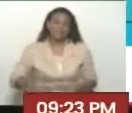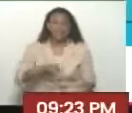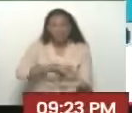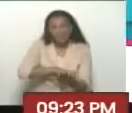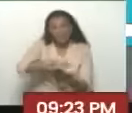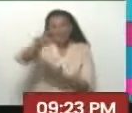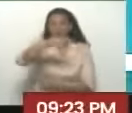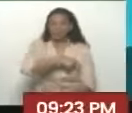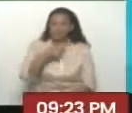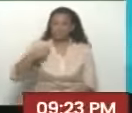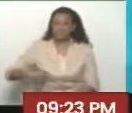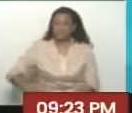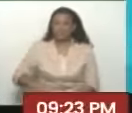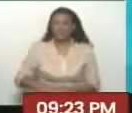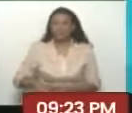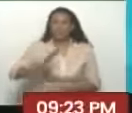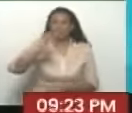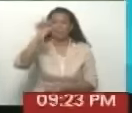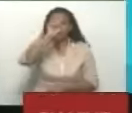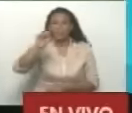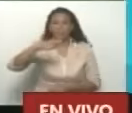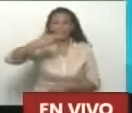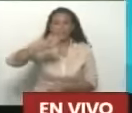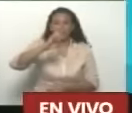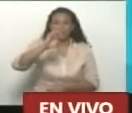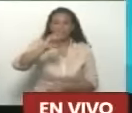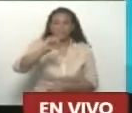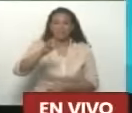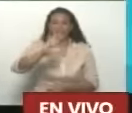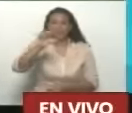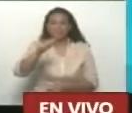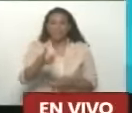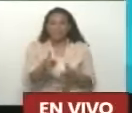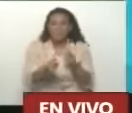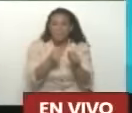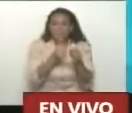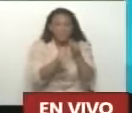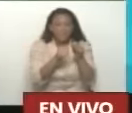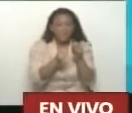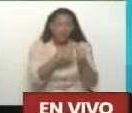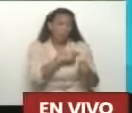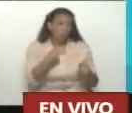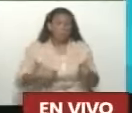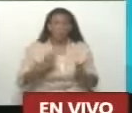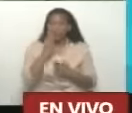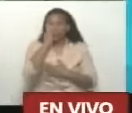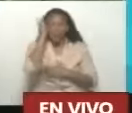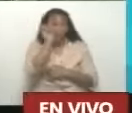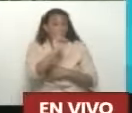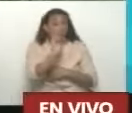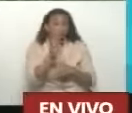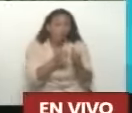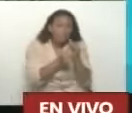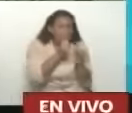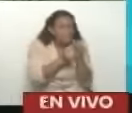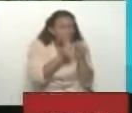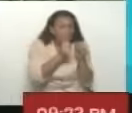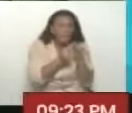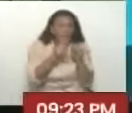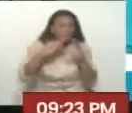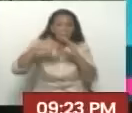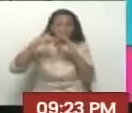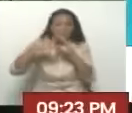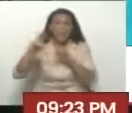la mandé para Chen Chen. Y desde China está, como en China no se duerme, entonces ella revisa todo desde China.